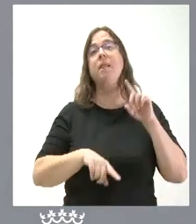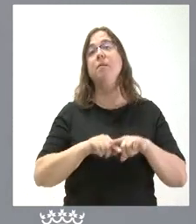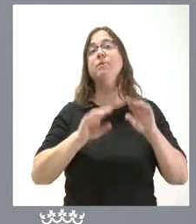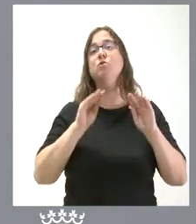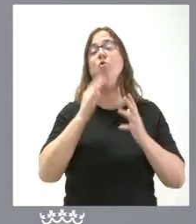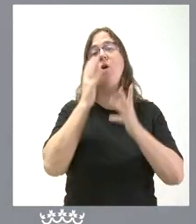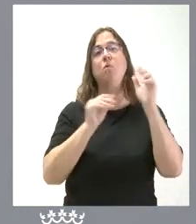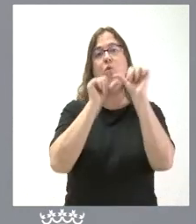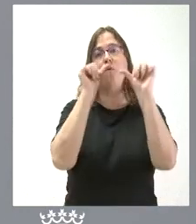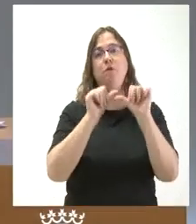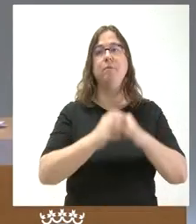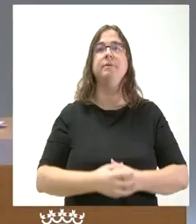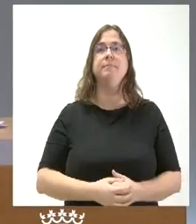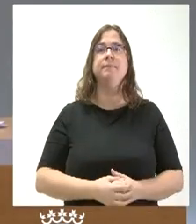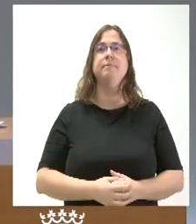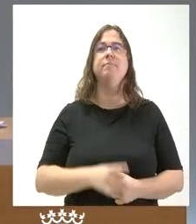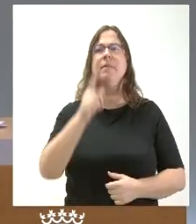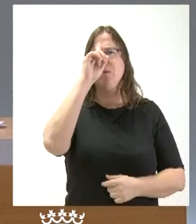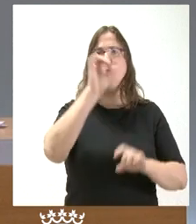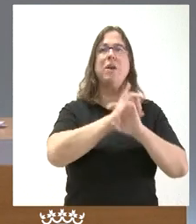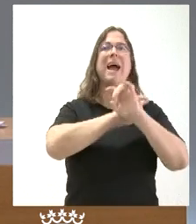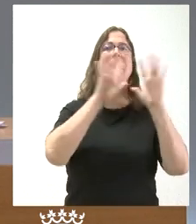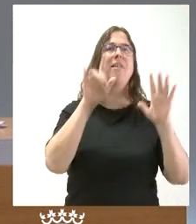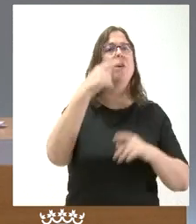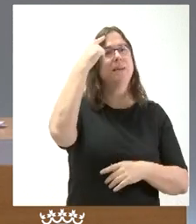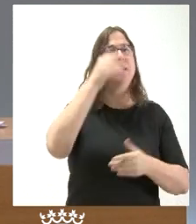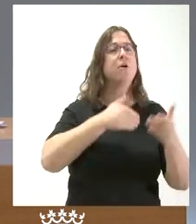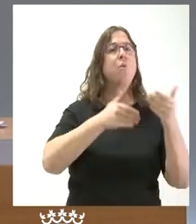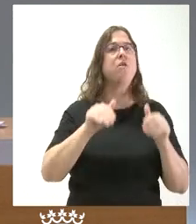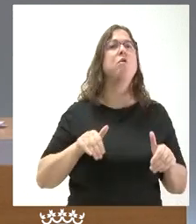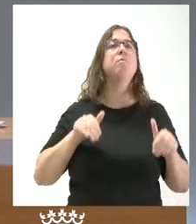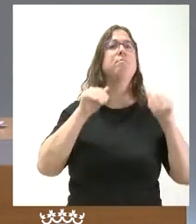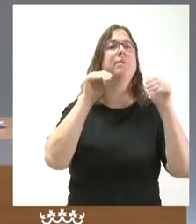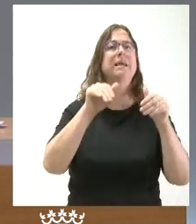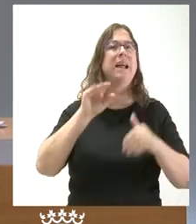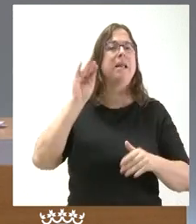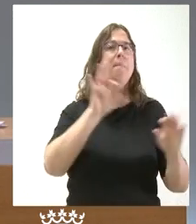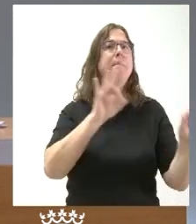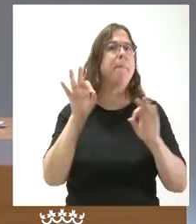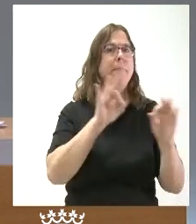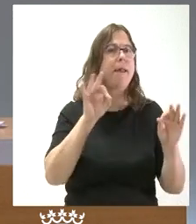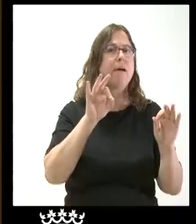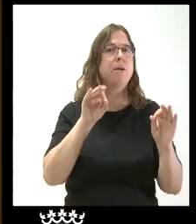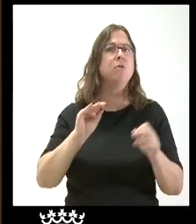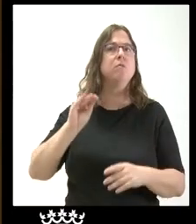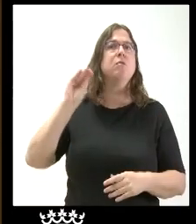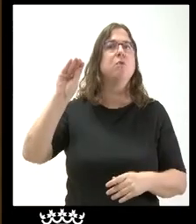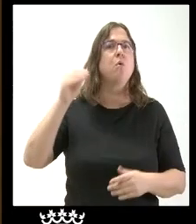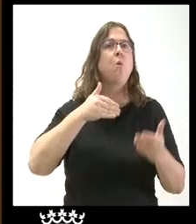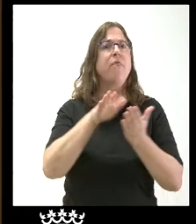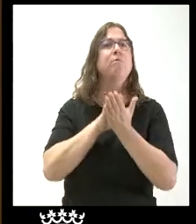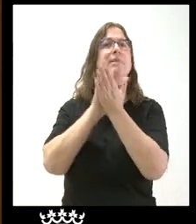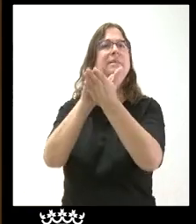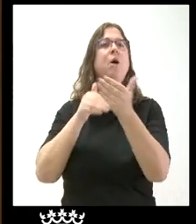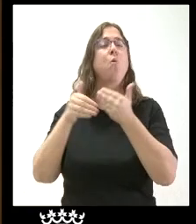método de cálculo también una aclaración si se sabe ya cuándo se va a presentar el requerimiento dice que se prepara pero si saben cuándo lo van a